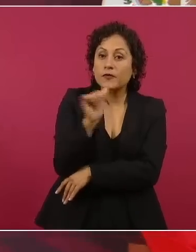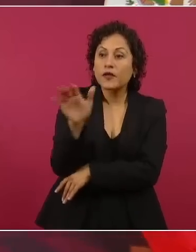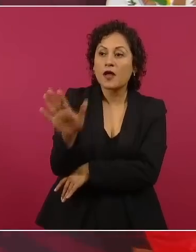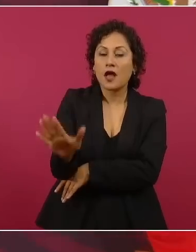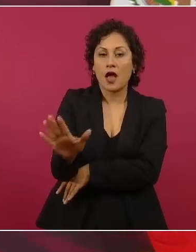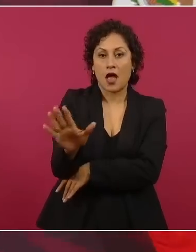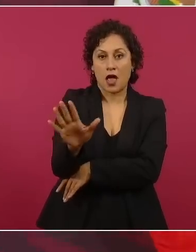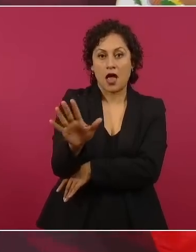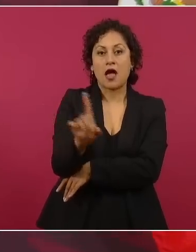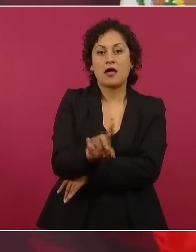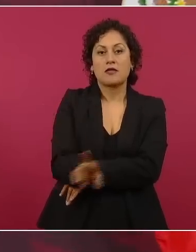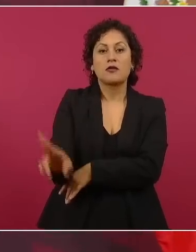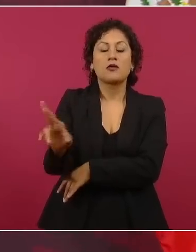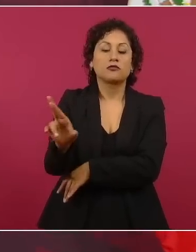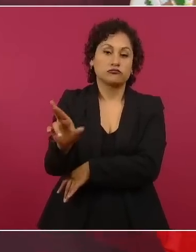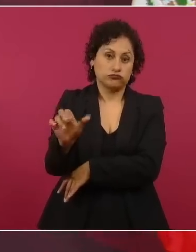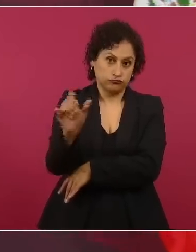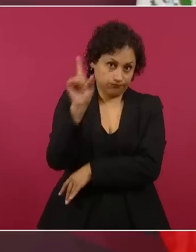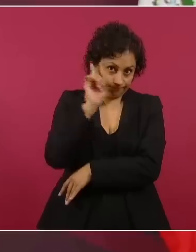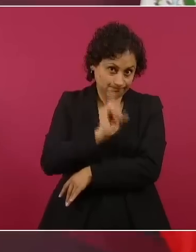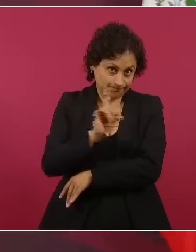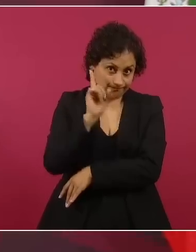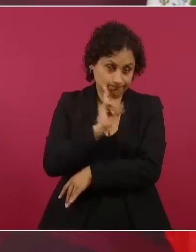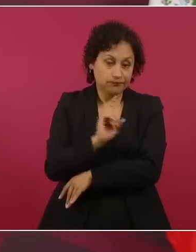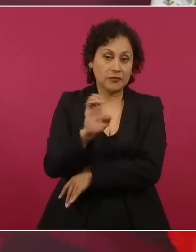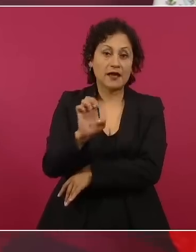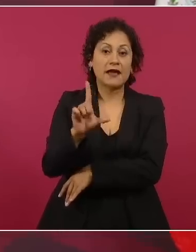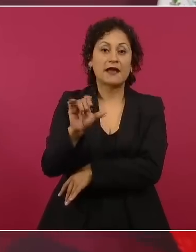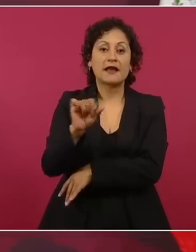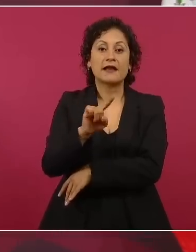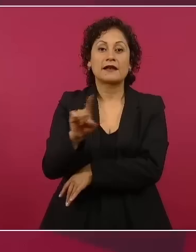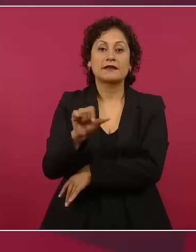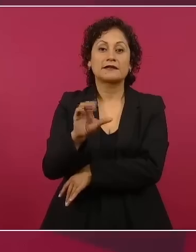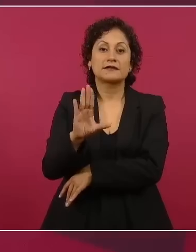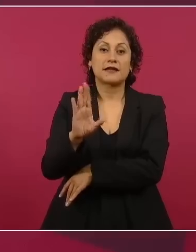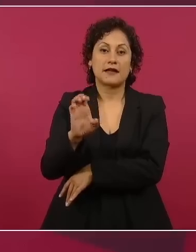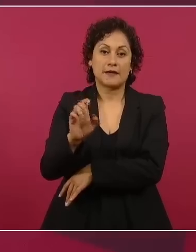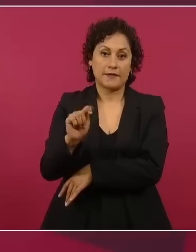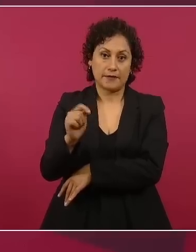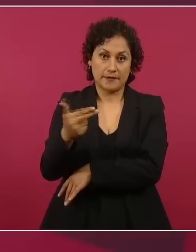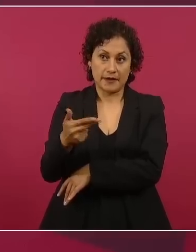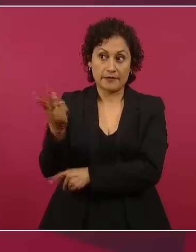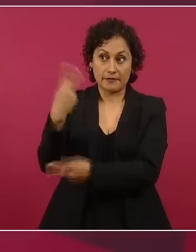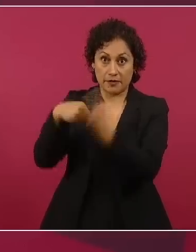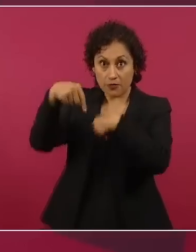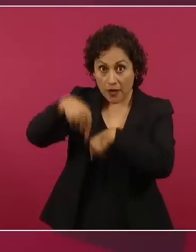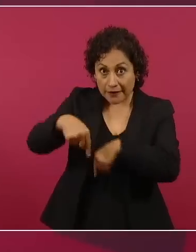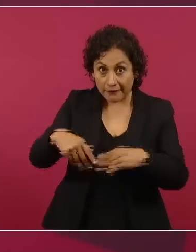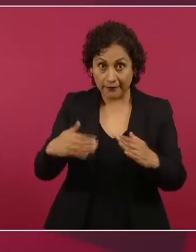ayer aquí de la Casa Blanca, porque le dije en